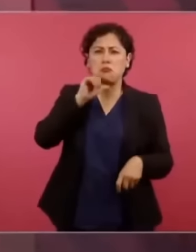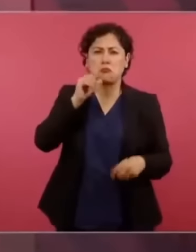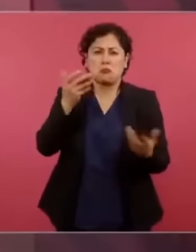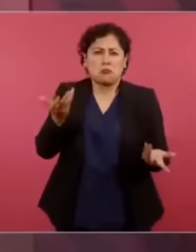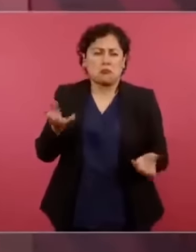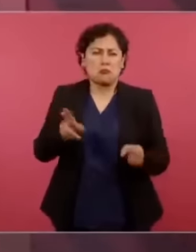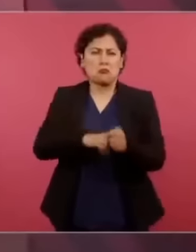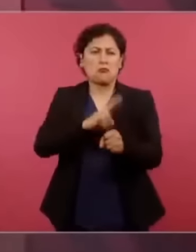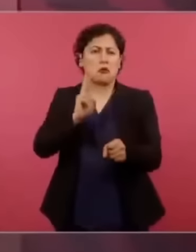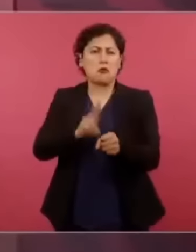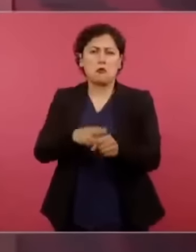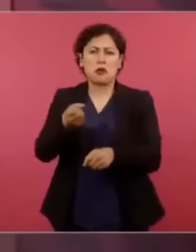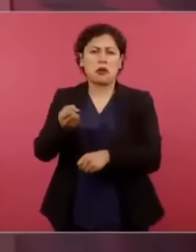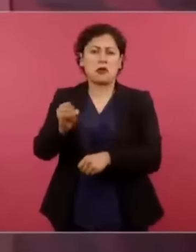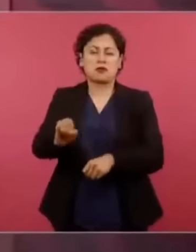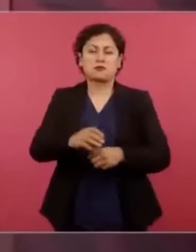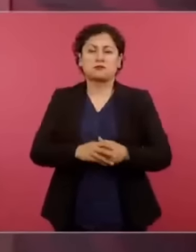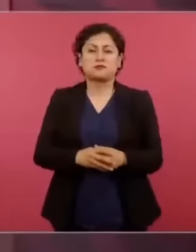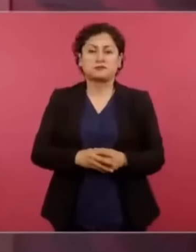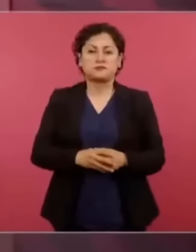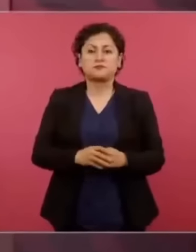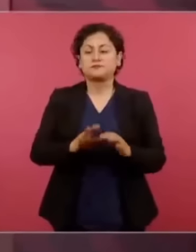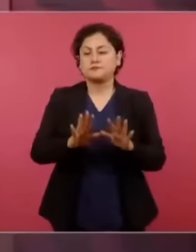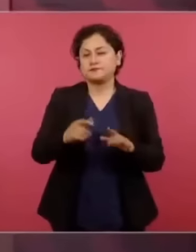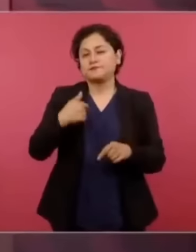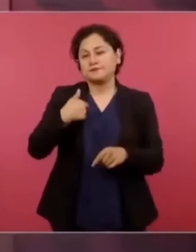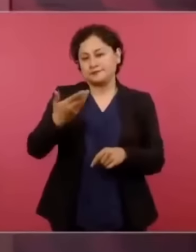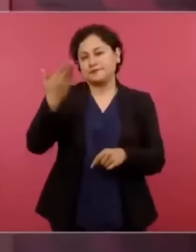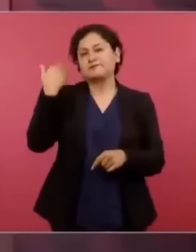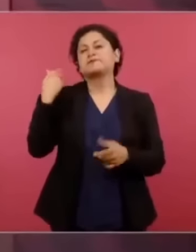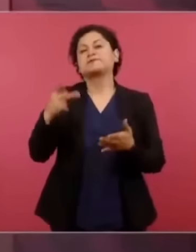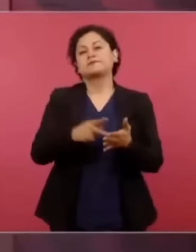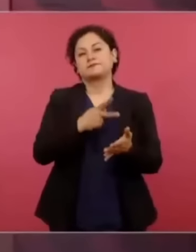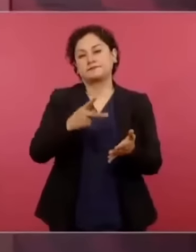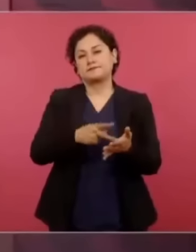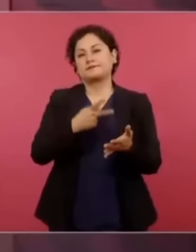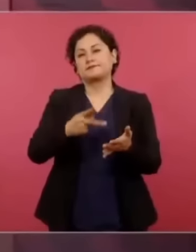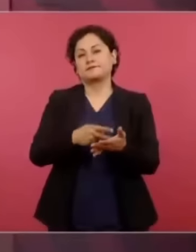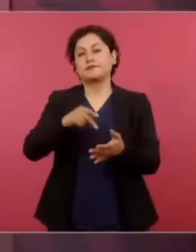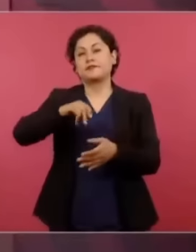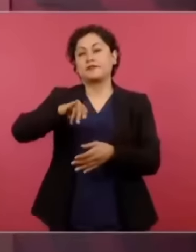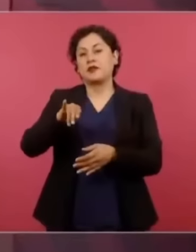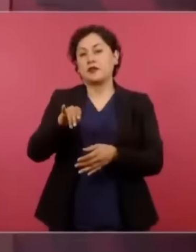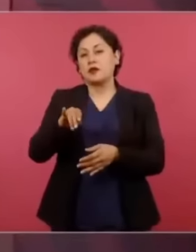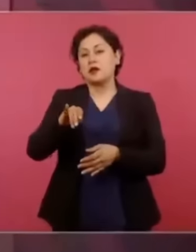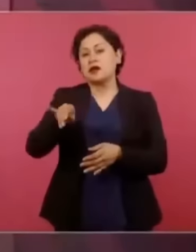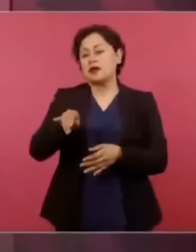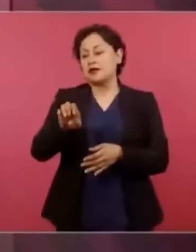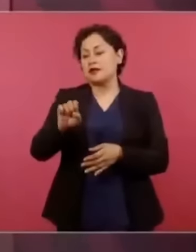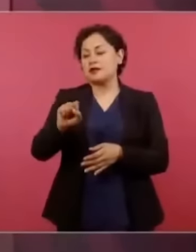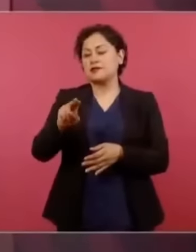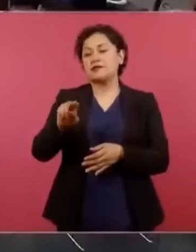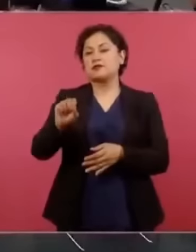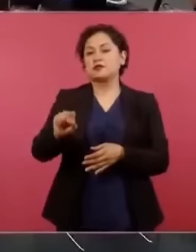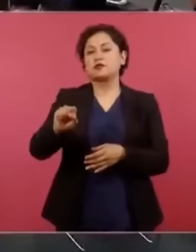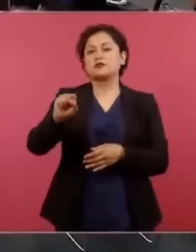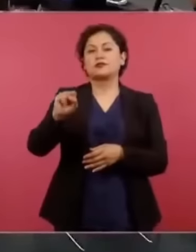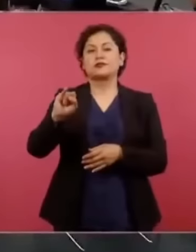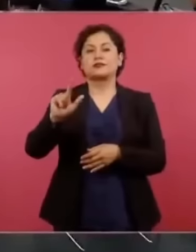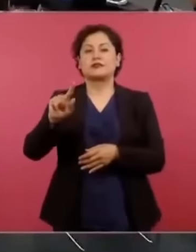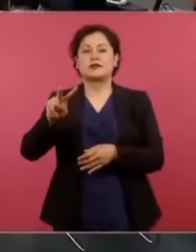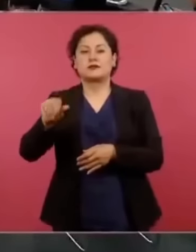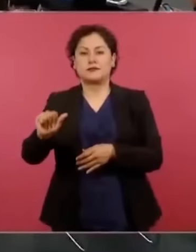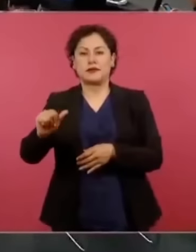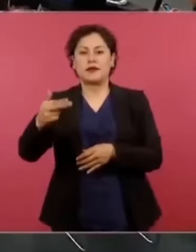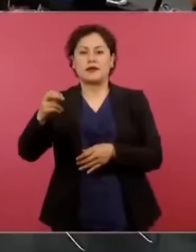Ya he mencionado lo que decía don Jesús Silva Gerso, se hacen ricos